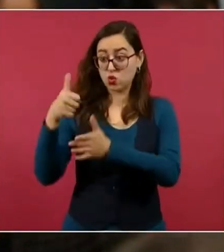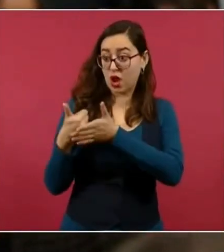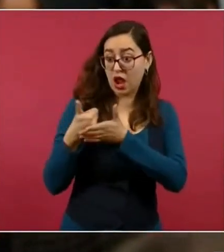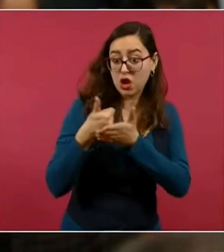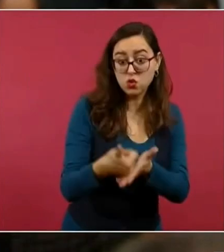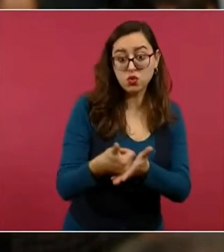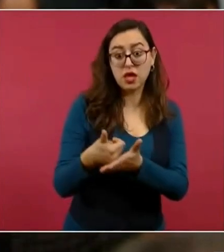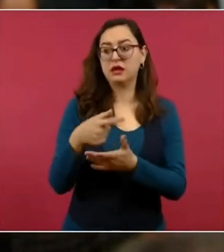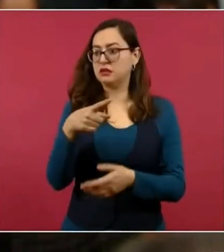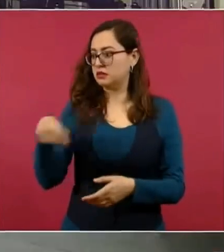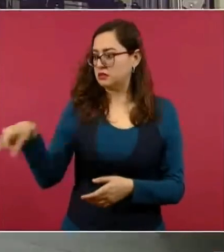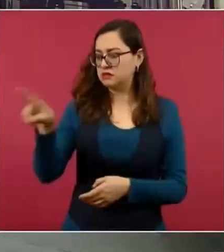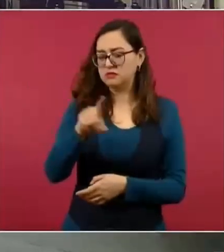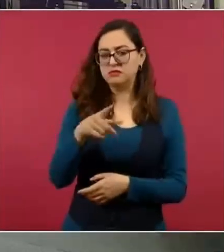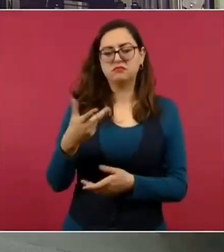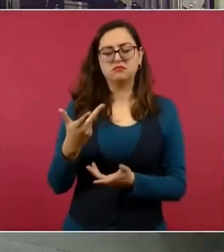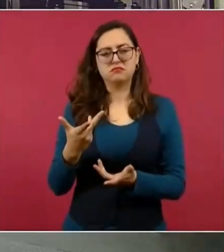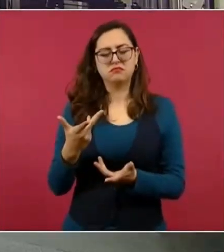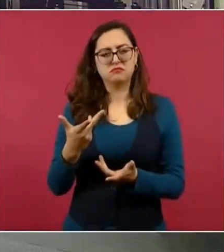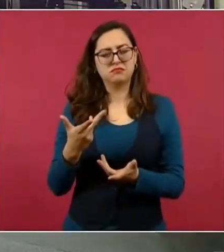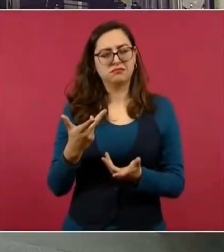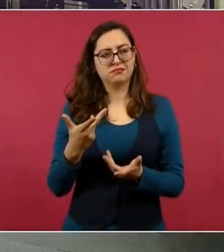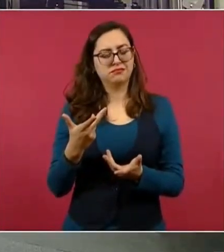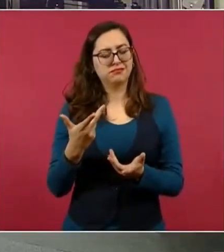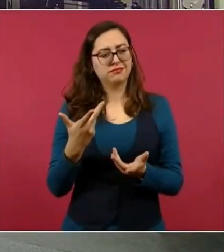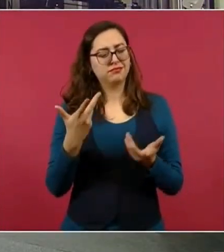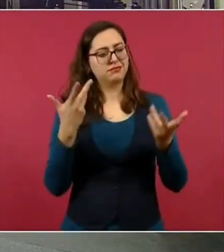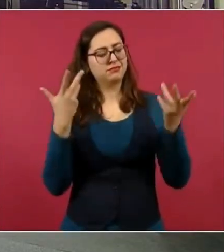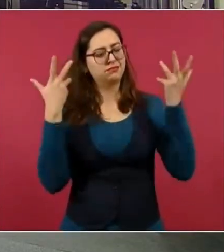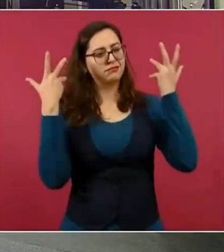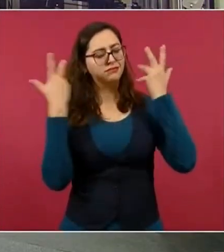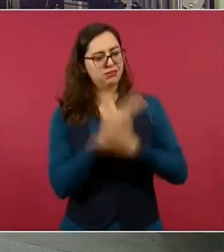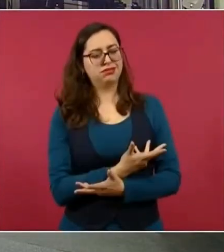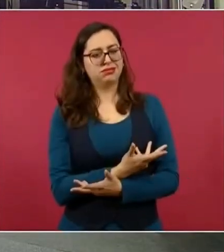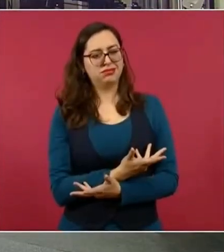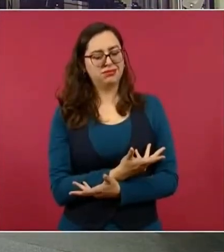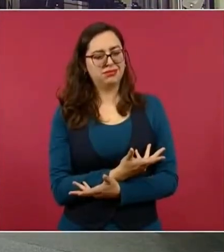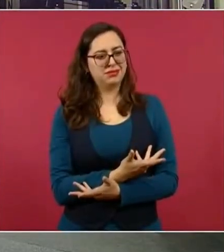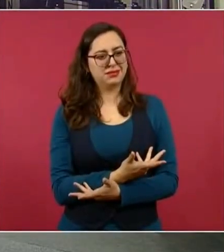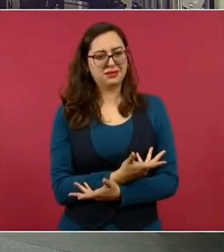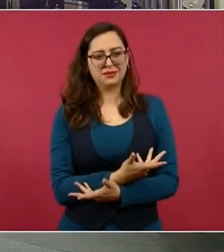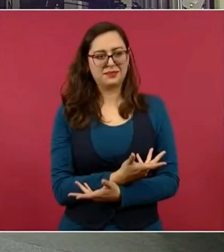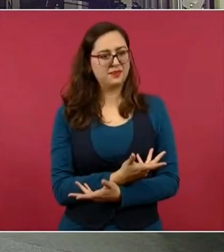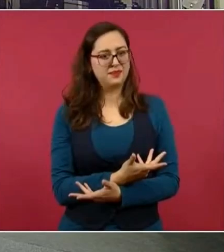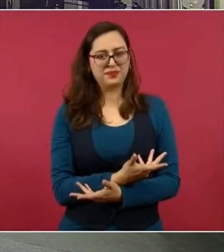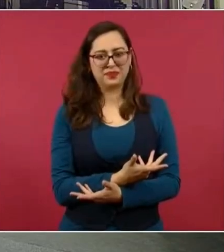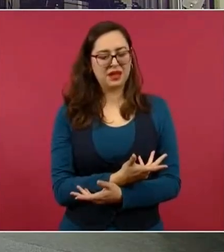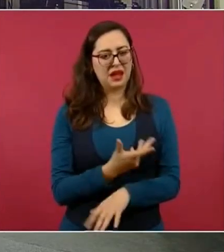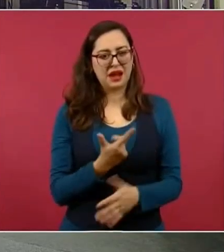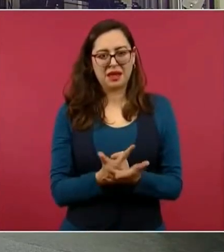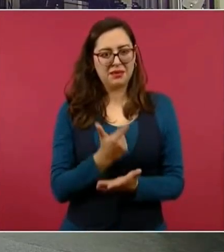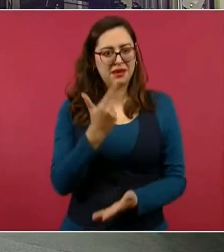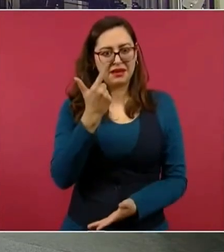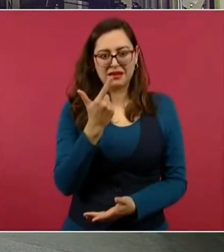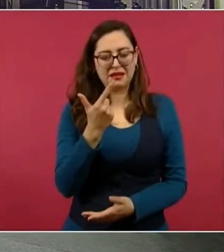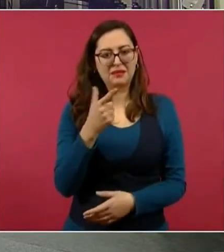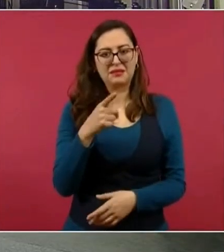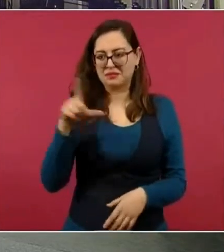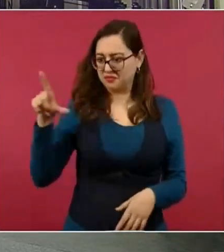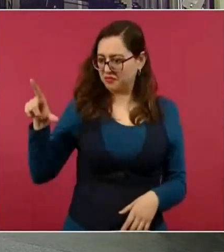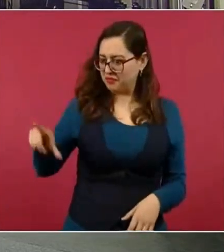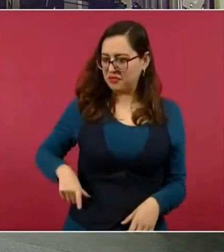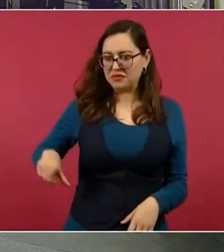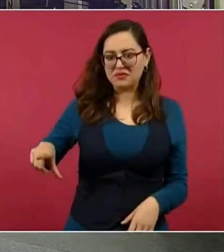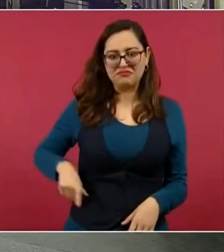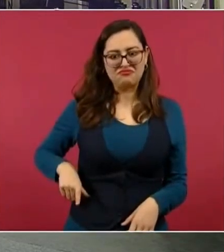a estos bebés. Presidente, aquí es un tema de un crimen de Estado. Lo dijo el propio